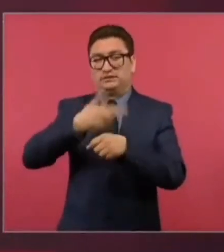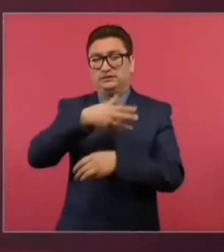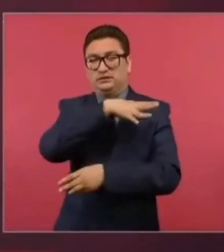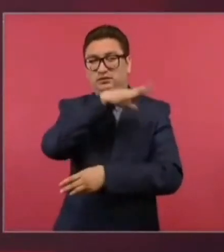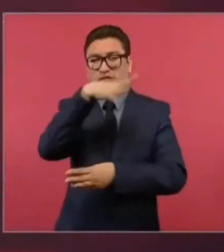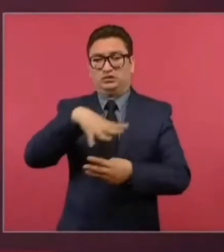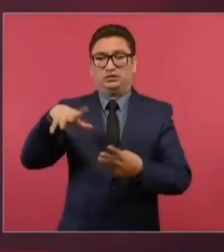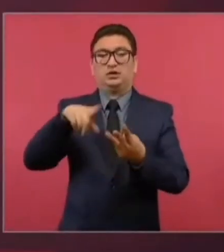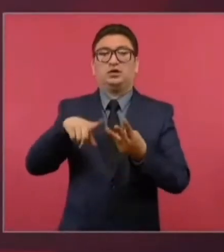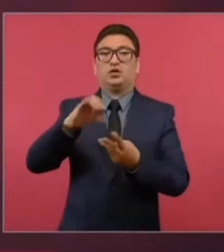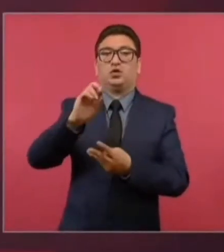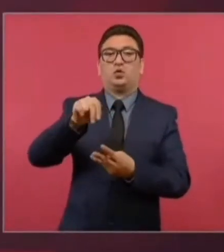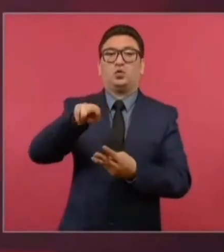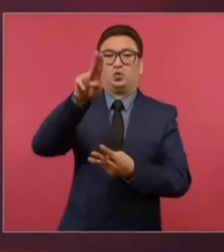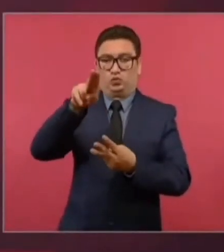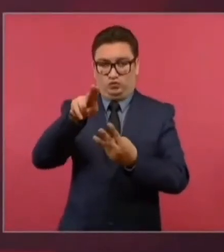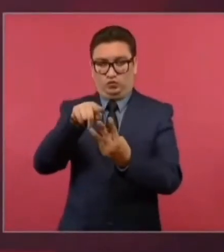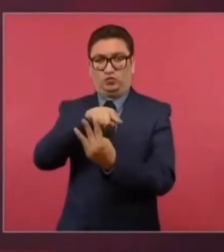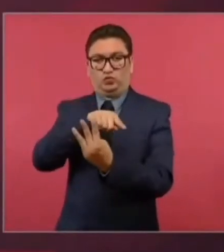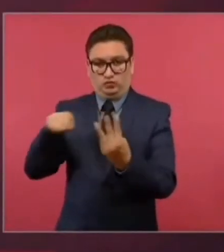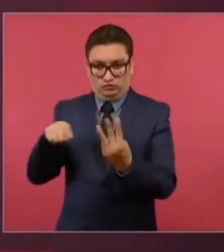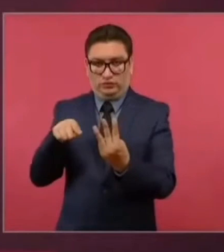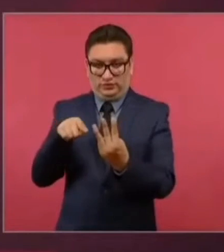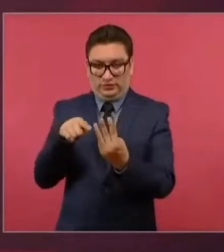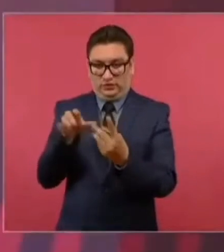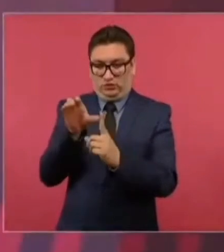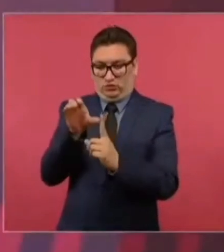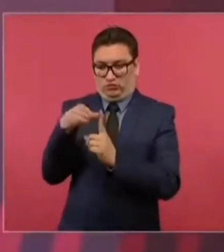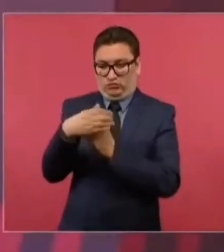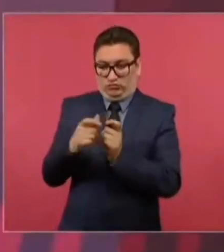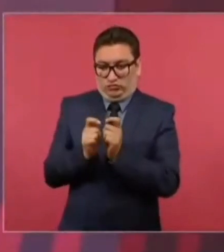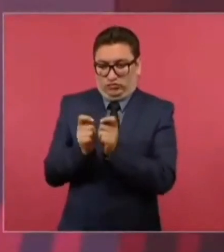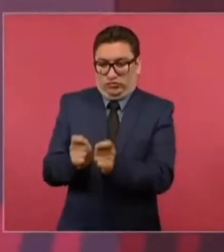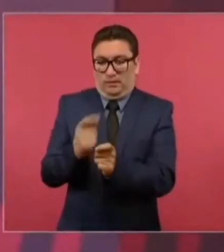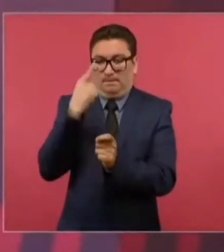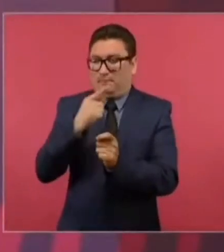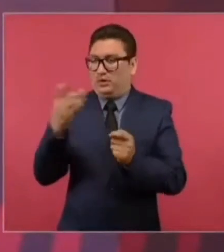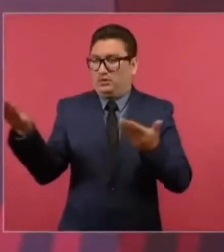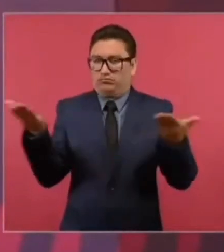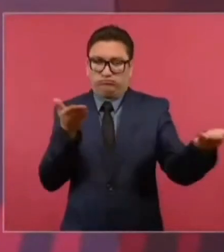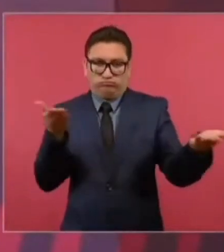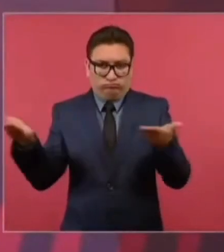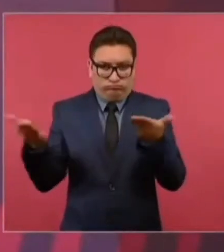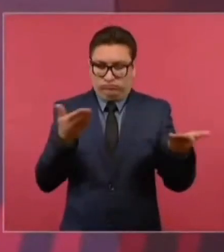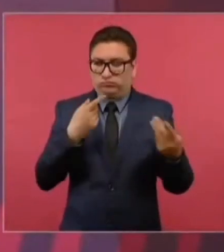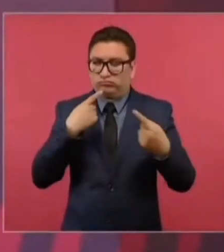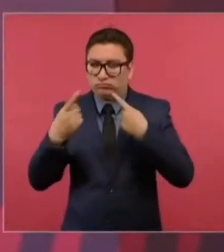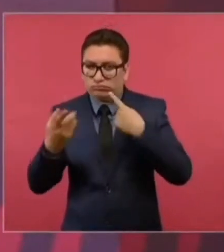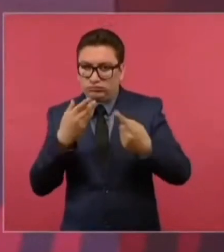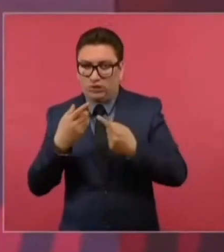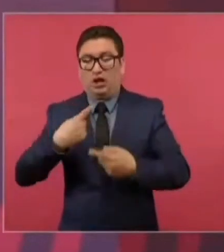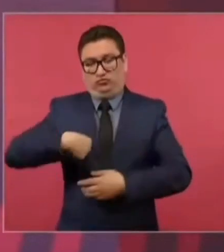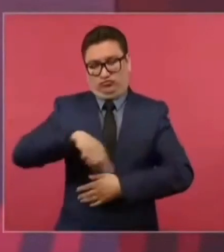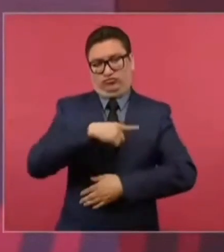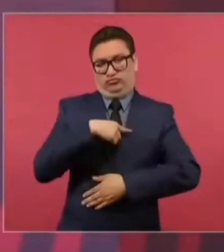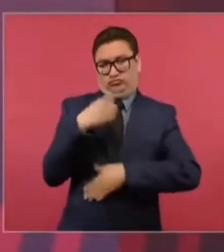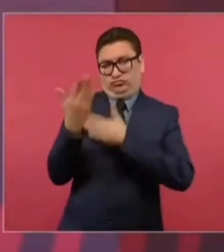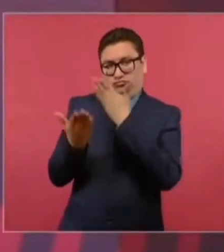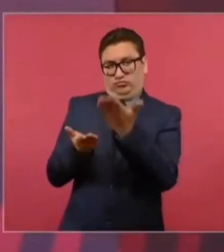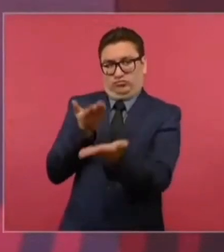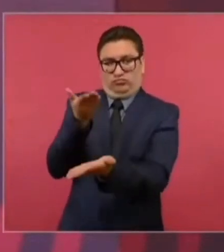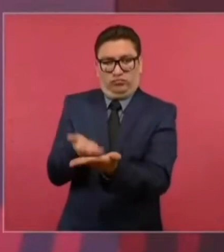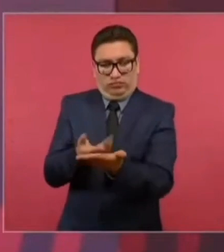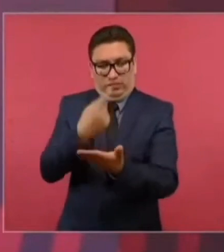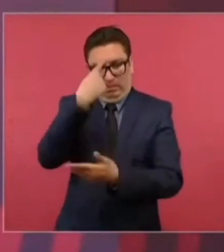general de Naciones Unidas. Esa es la comisión que nosotros estamos proponiendo